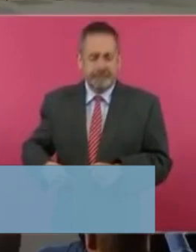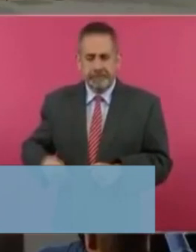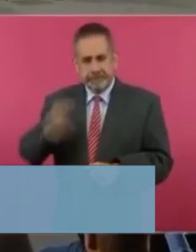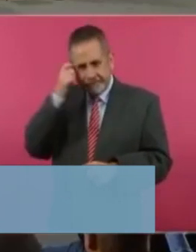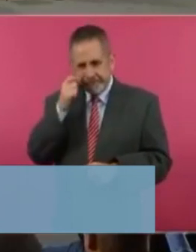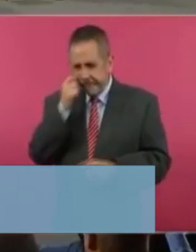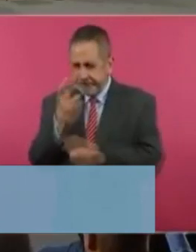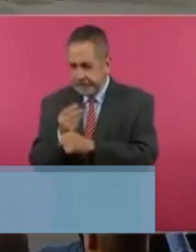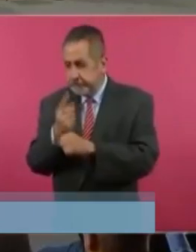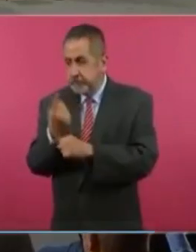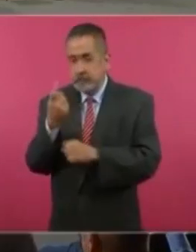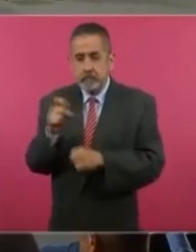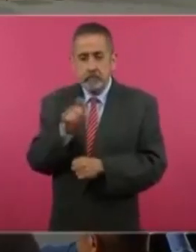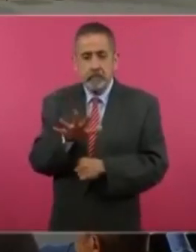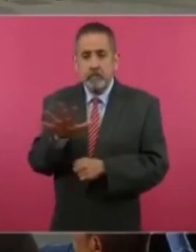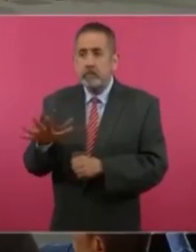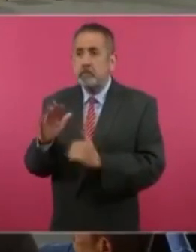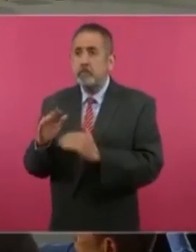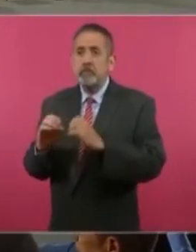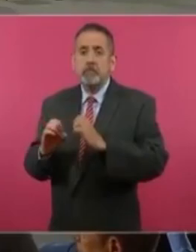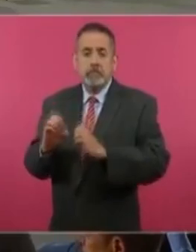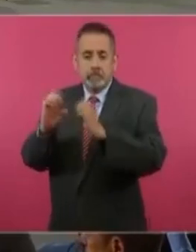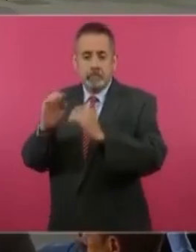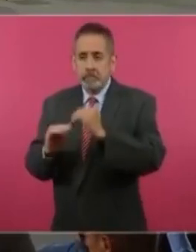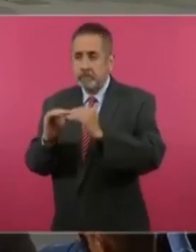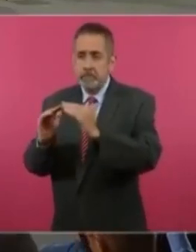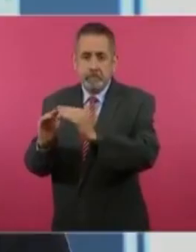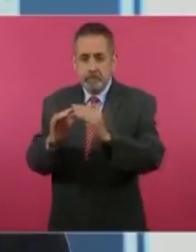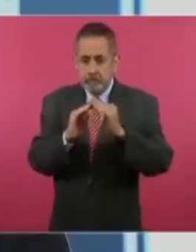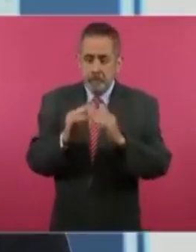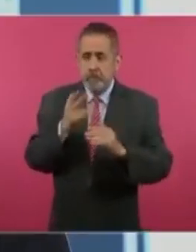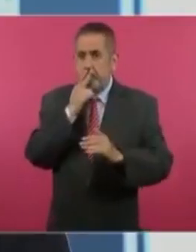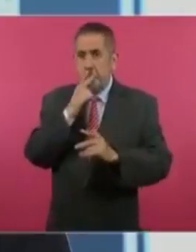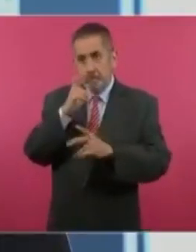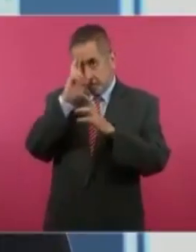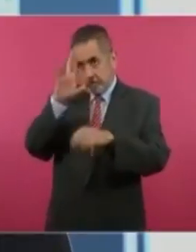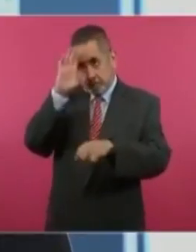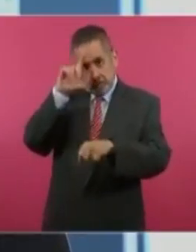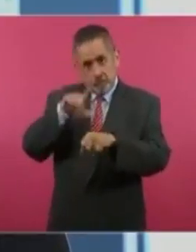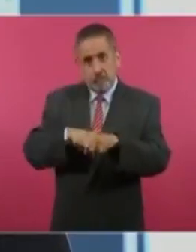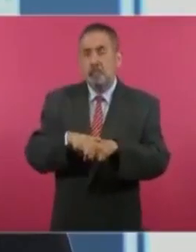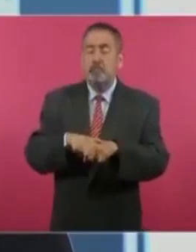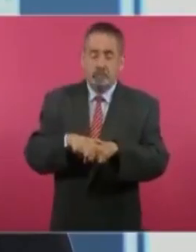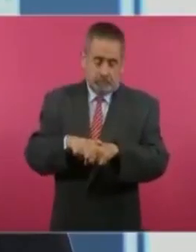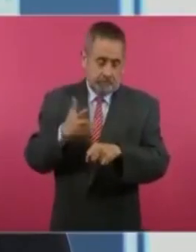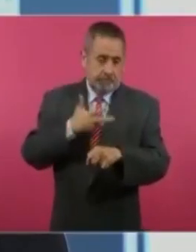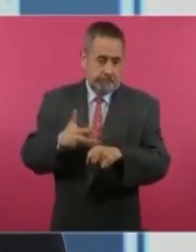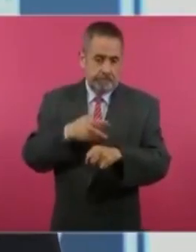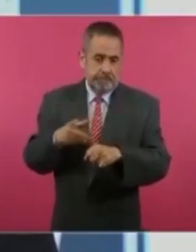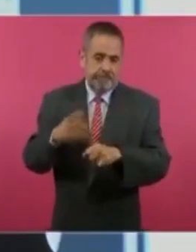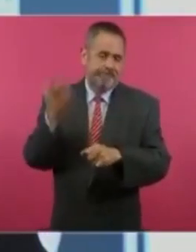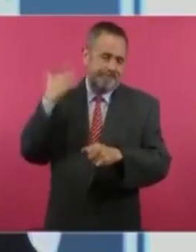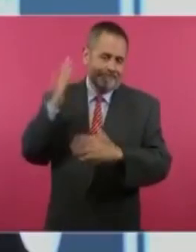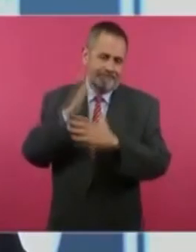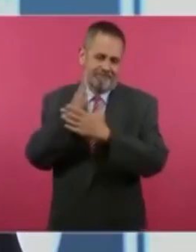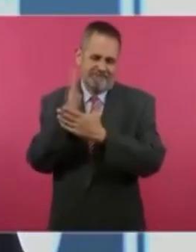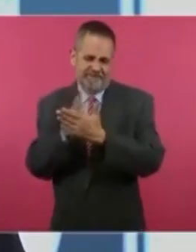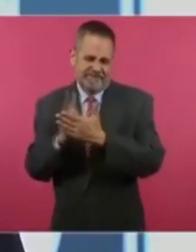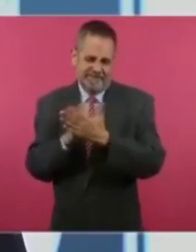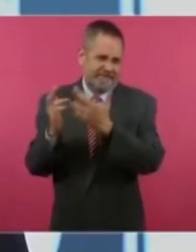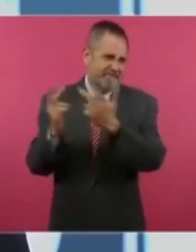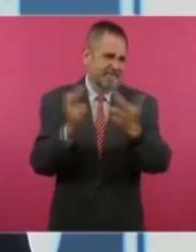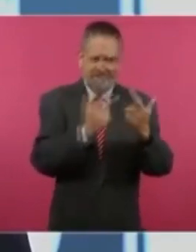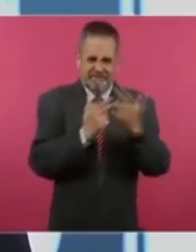155 edificaciones de un gran valor cultural que obviamente sufrieron afectaciones por los sismos